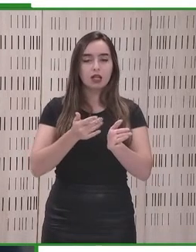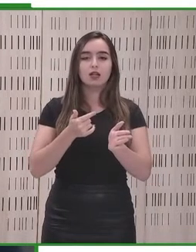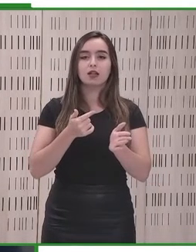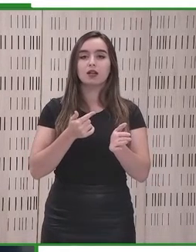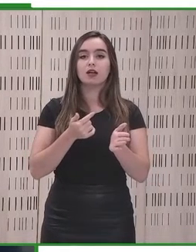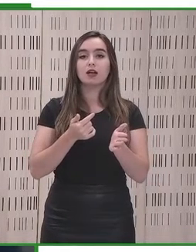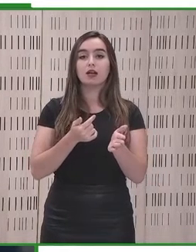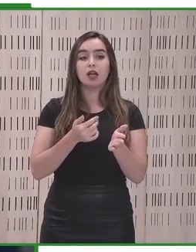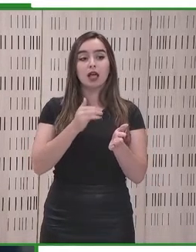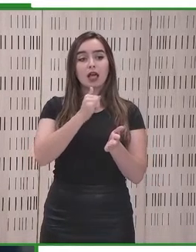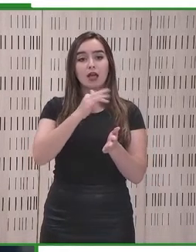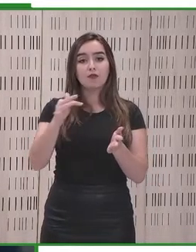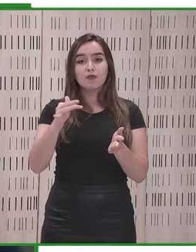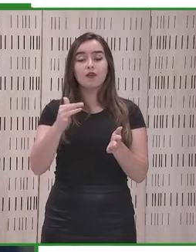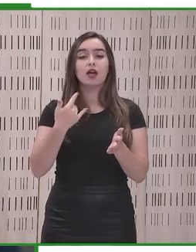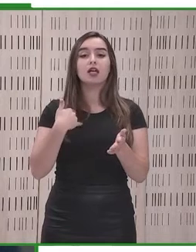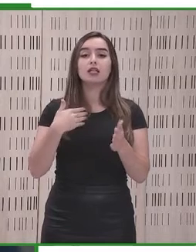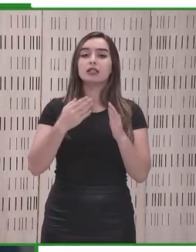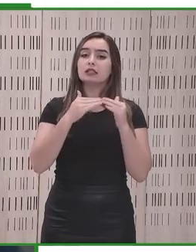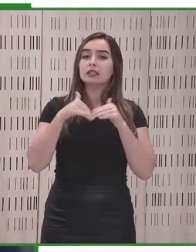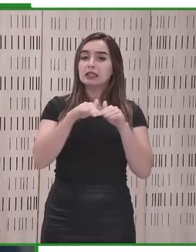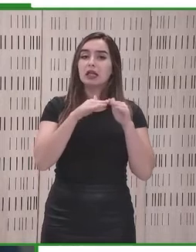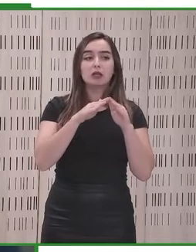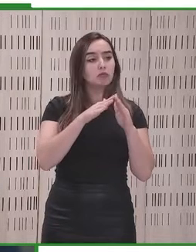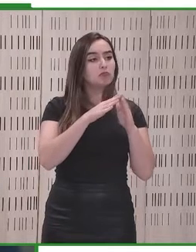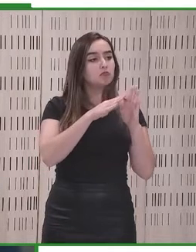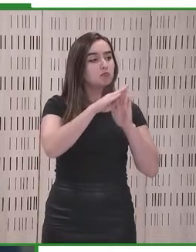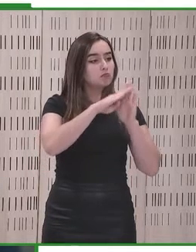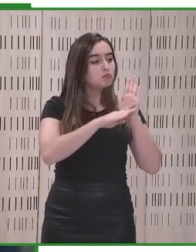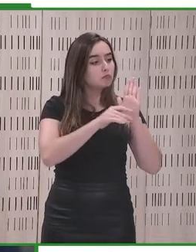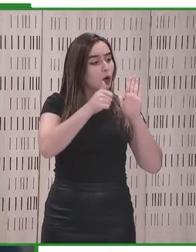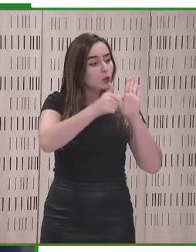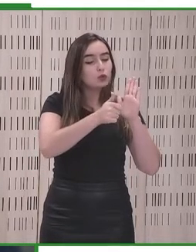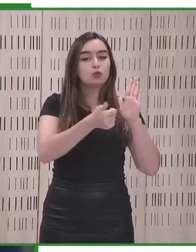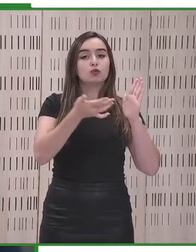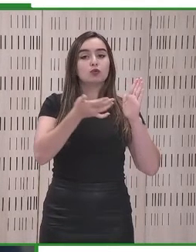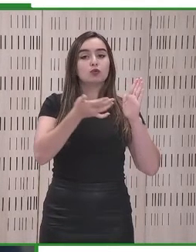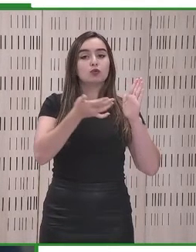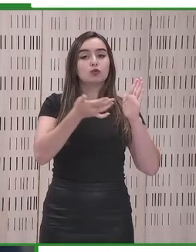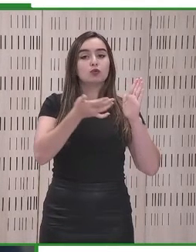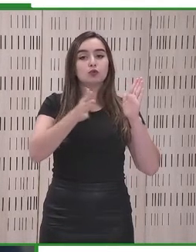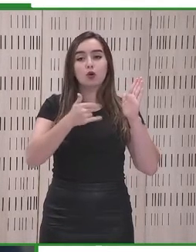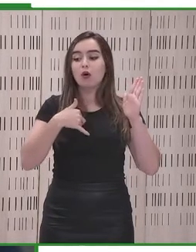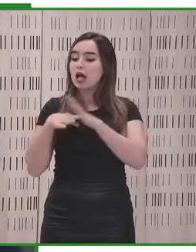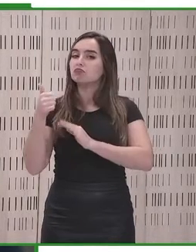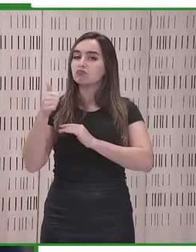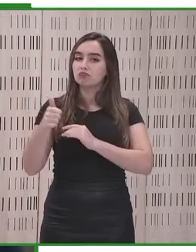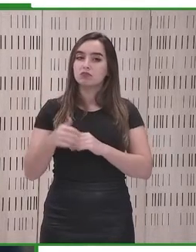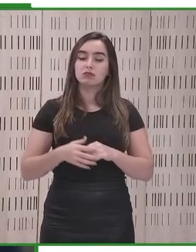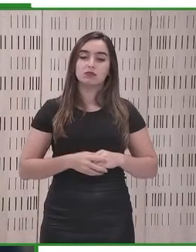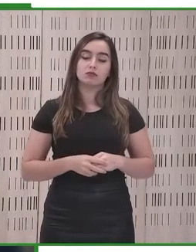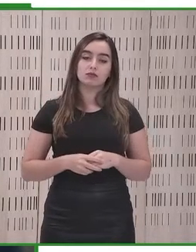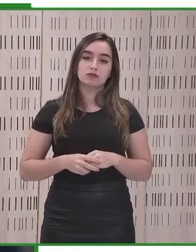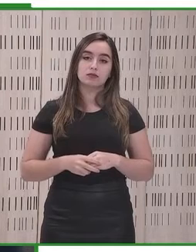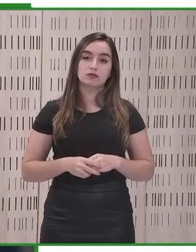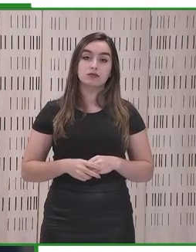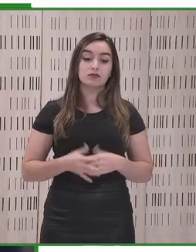mecanismo, es un estándar que